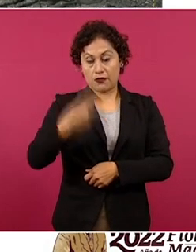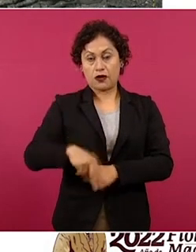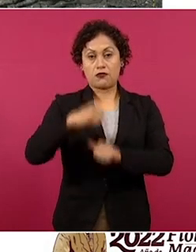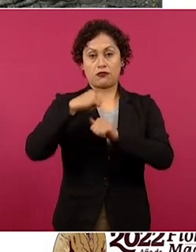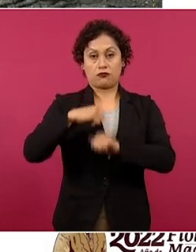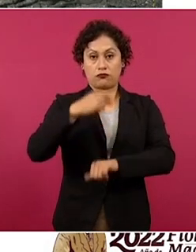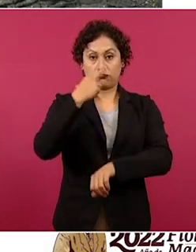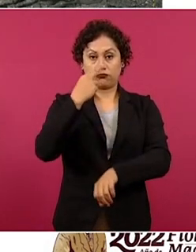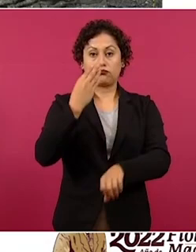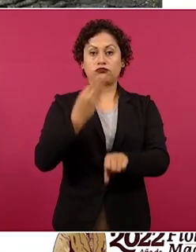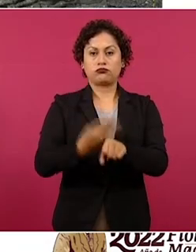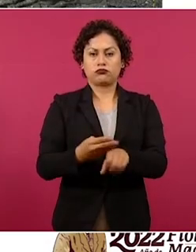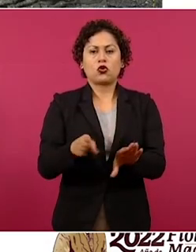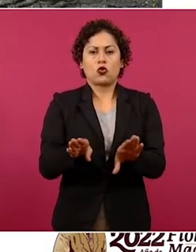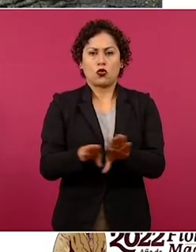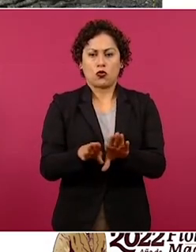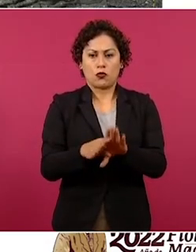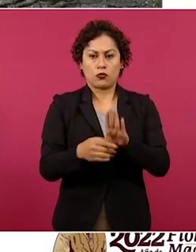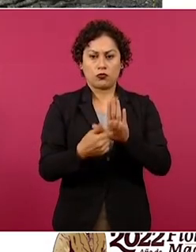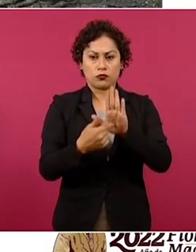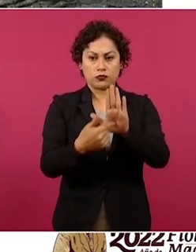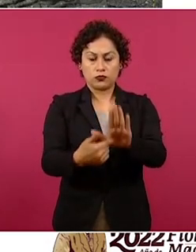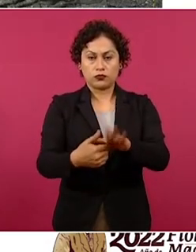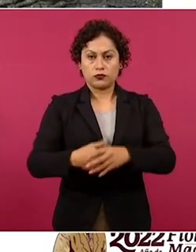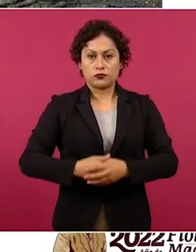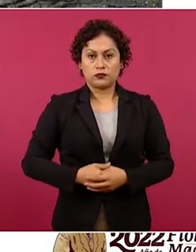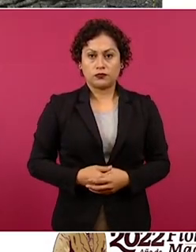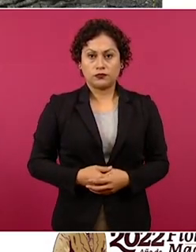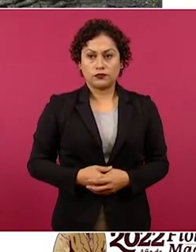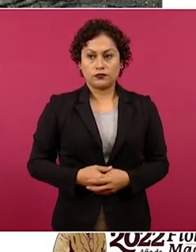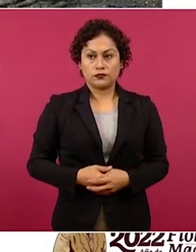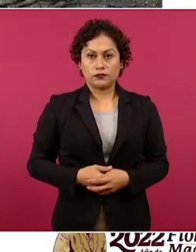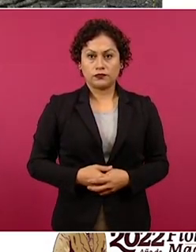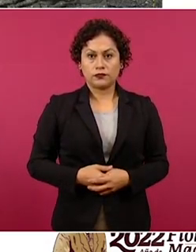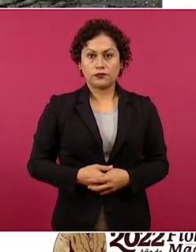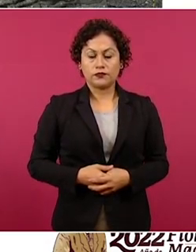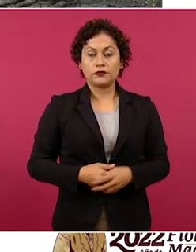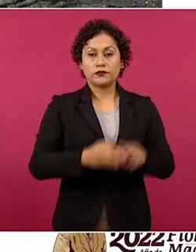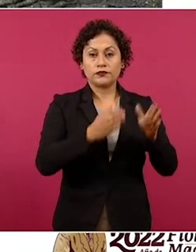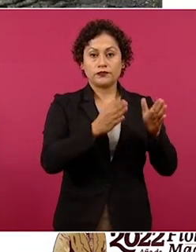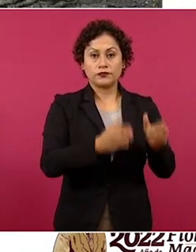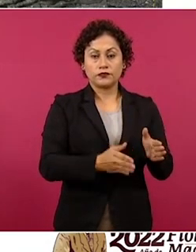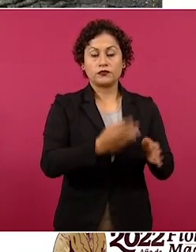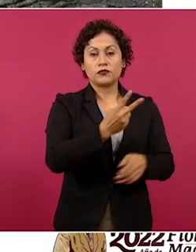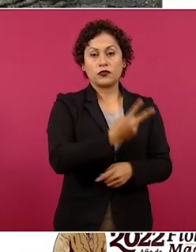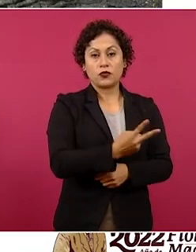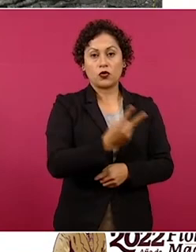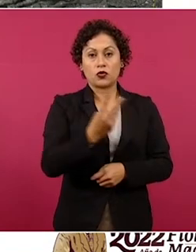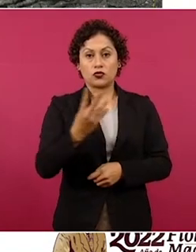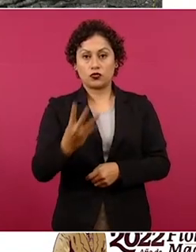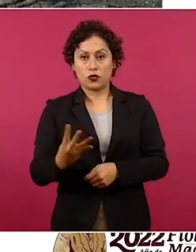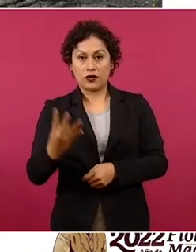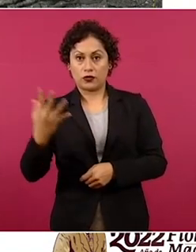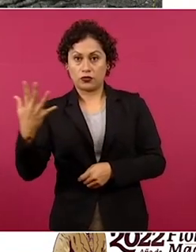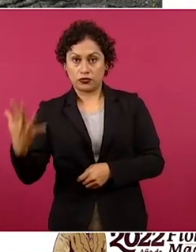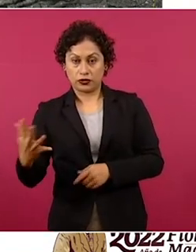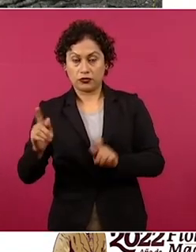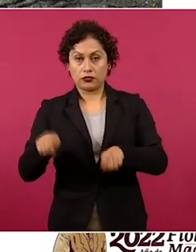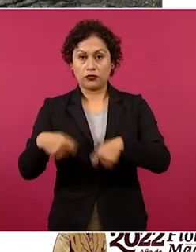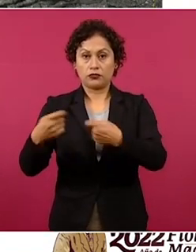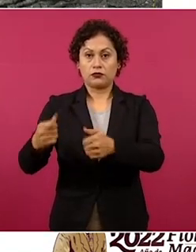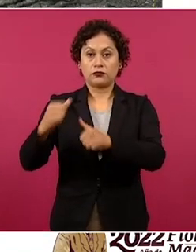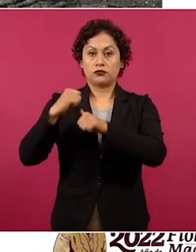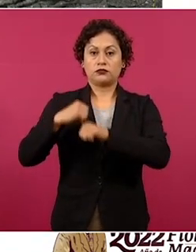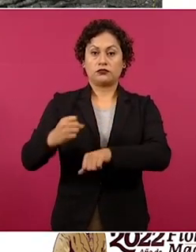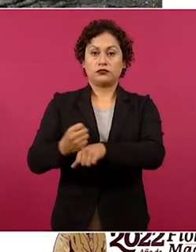dividió de la siguiente manera. Los tramos dos, cuatro y cinco o paquetes están a cargo de la Secretaría de